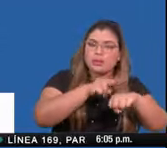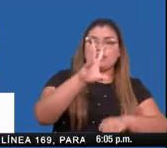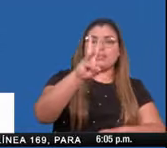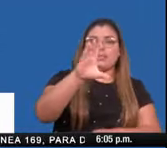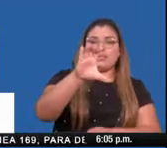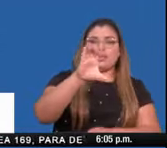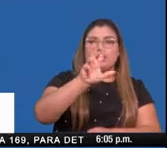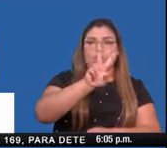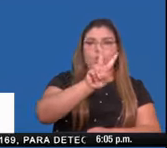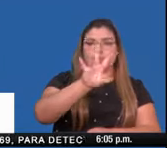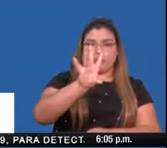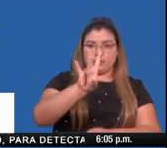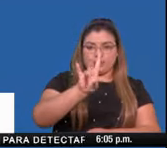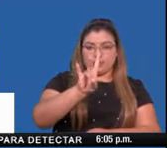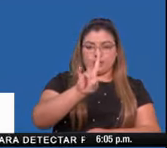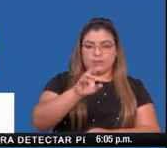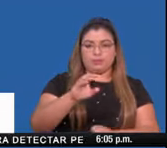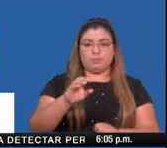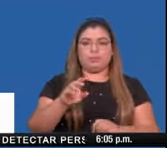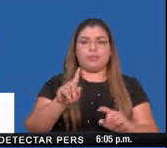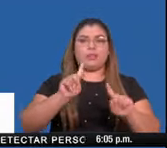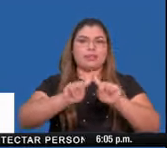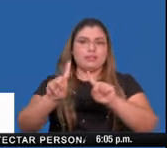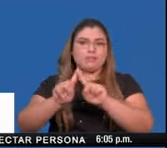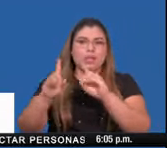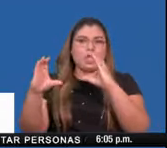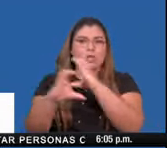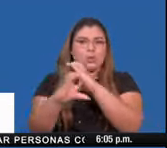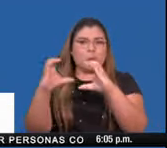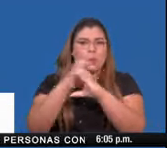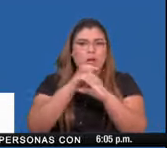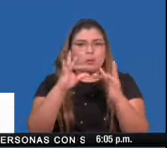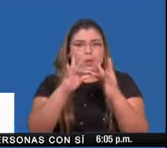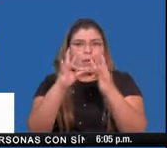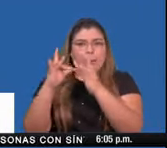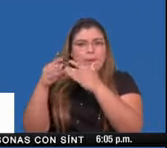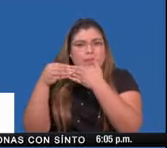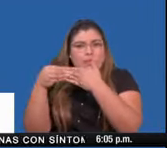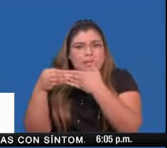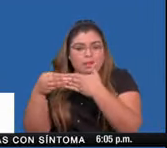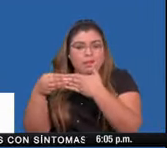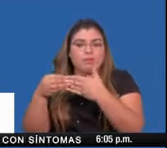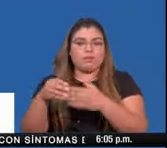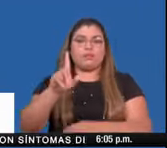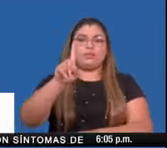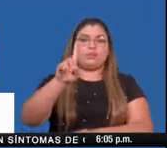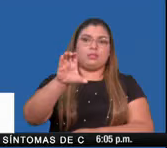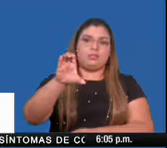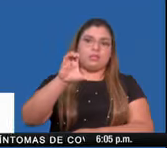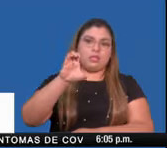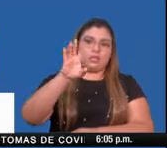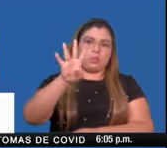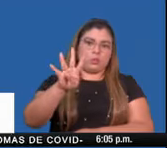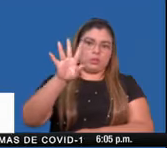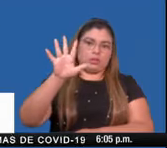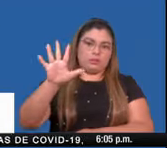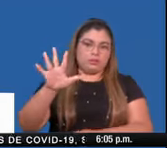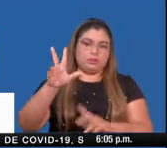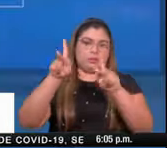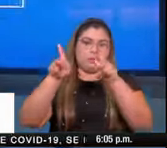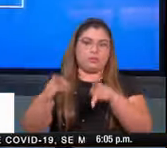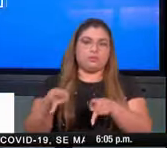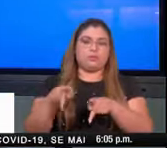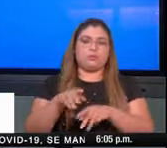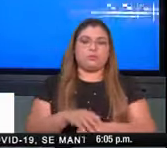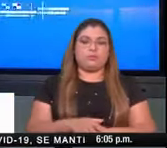pacientes y a las diversas unidades de cuidados intensivos del país, 145